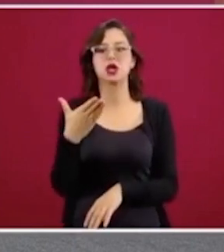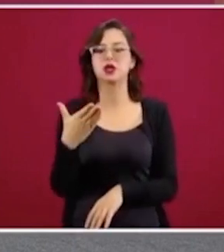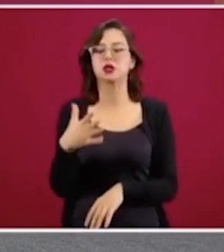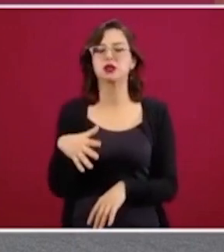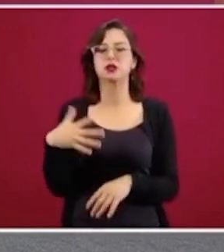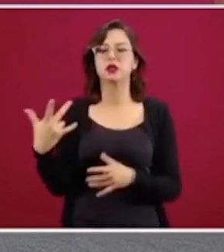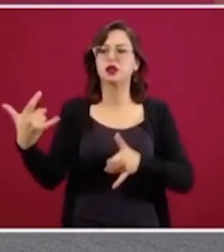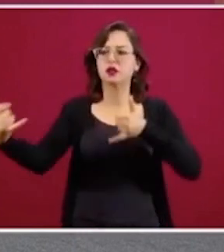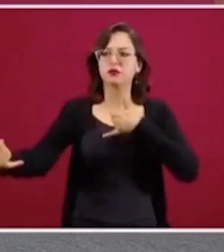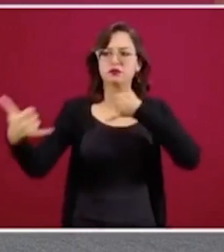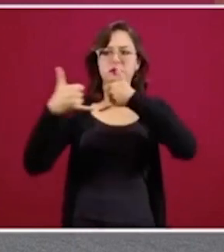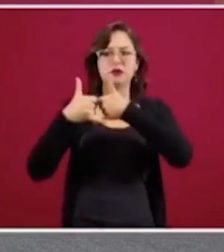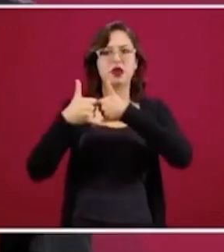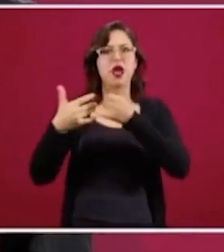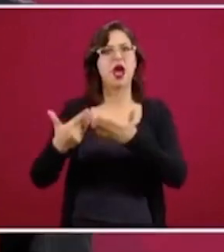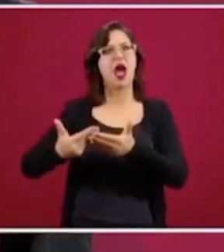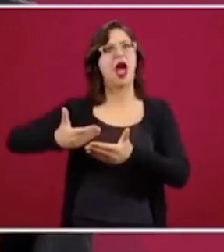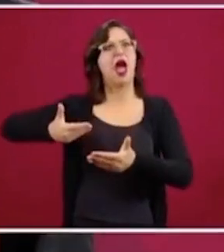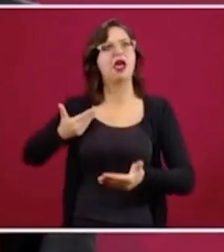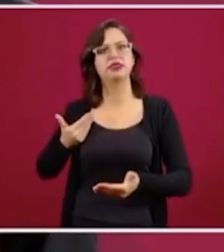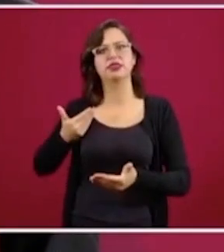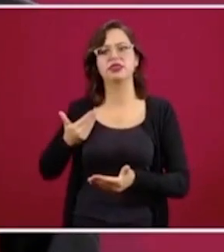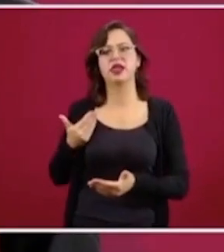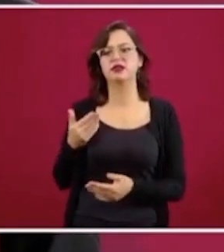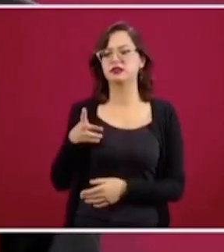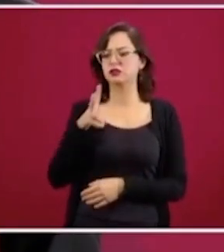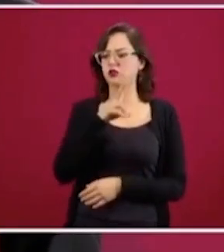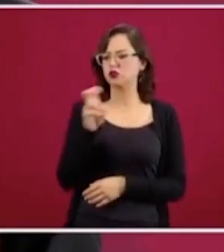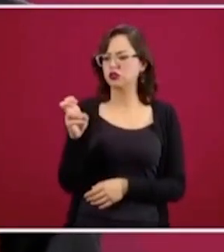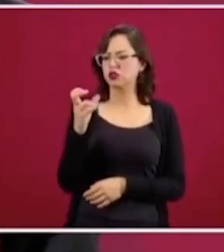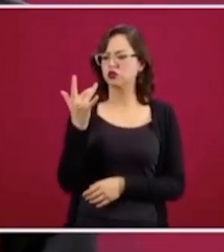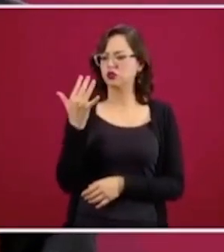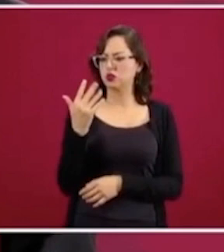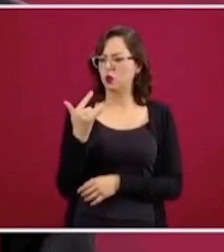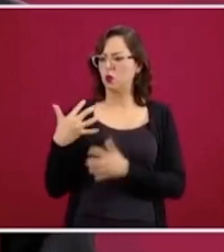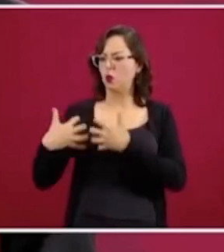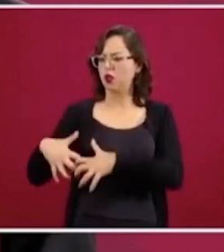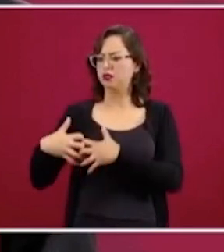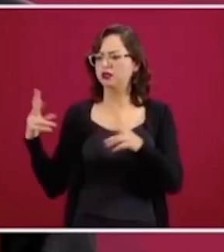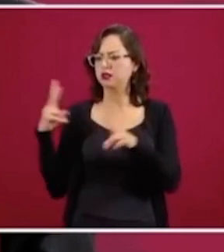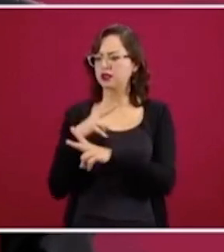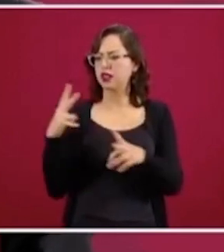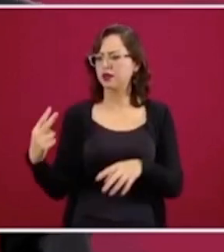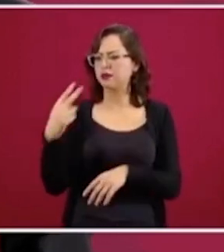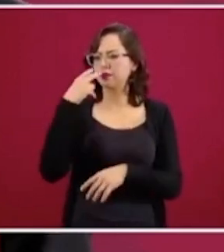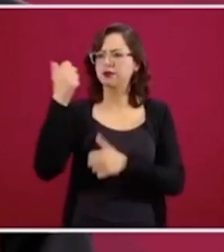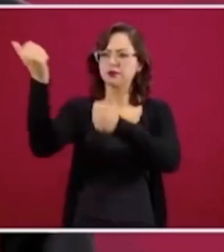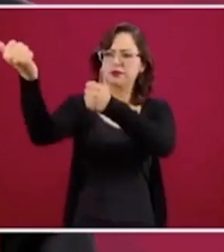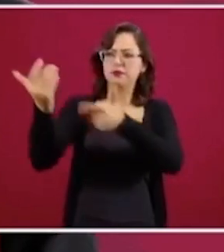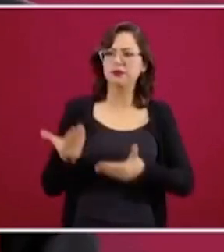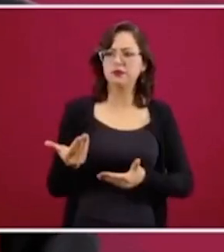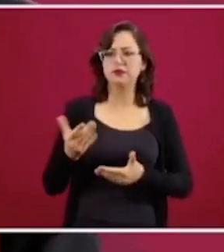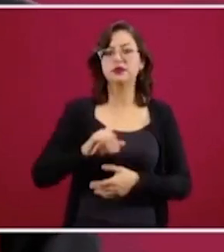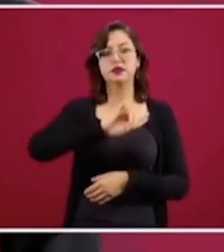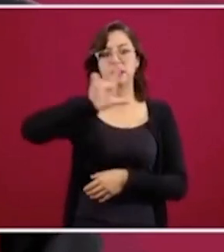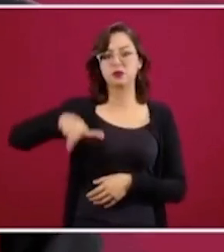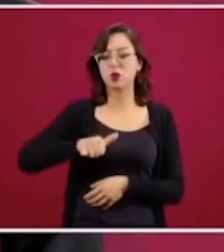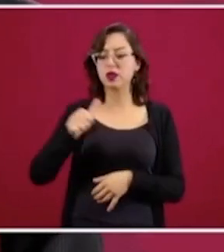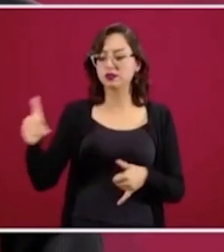creo que 250 ventiladores, a partir de la llamada